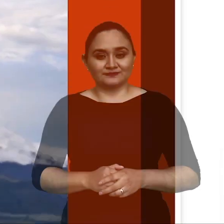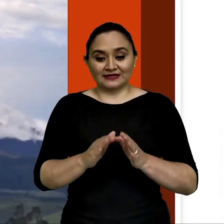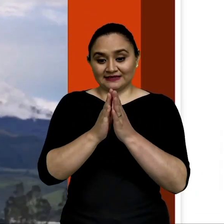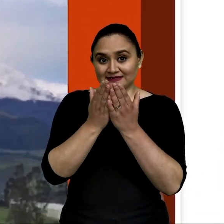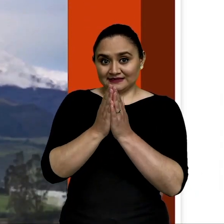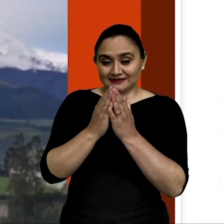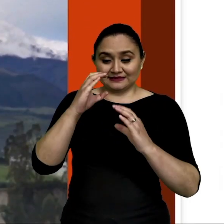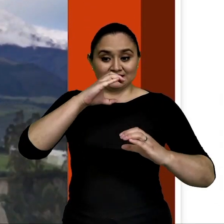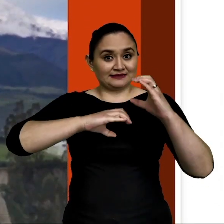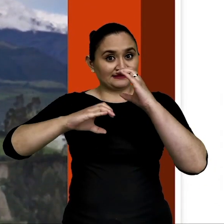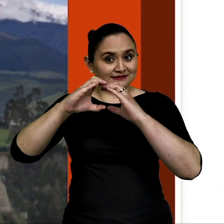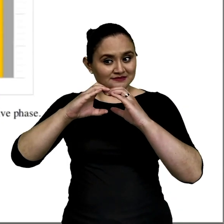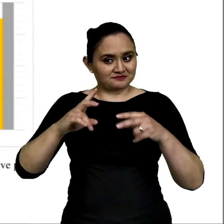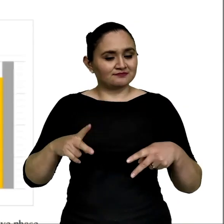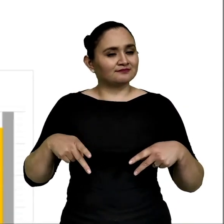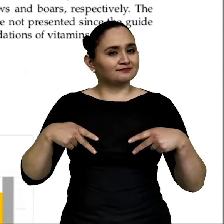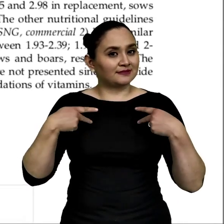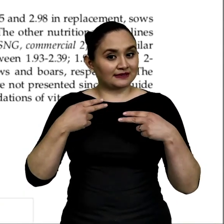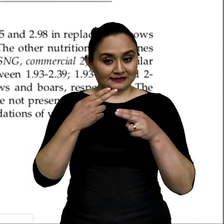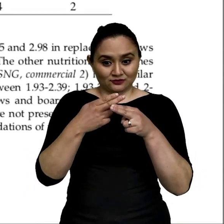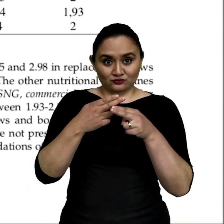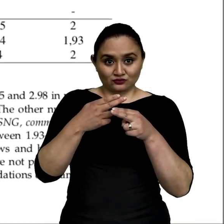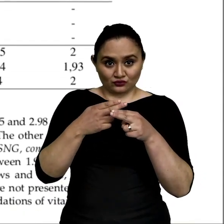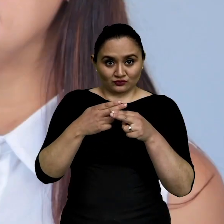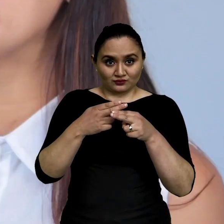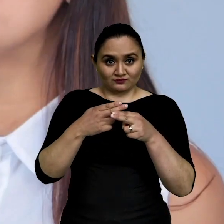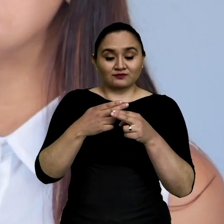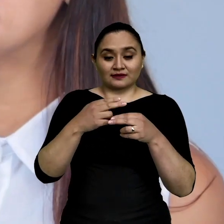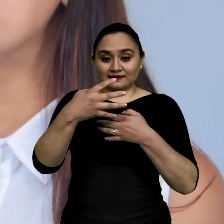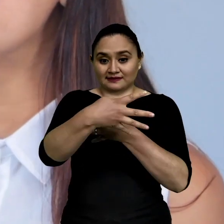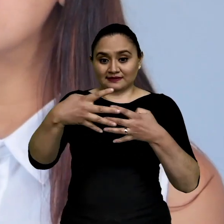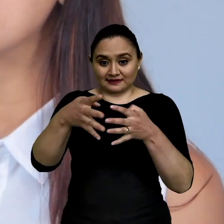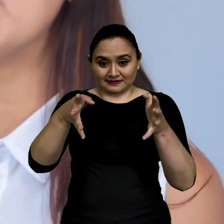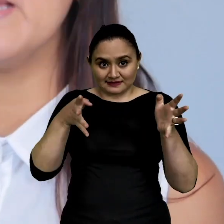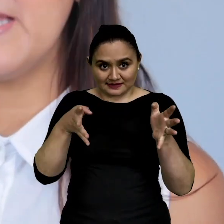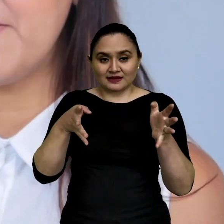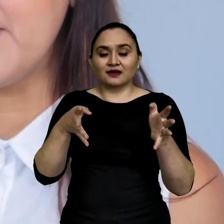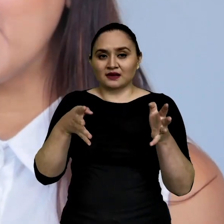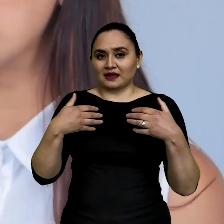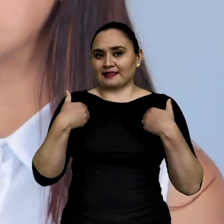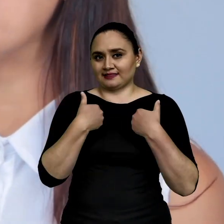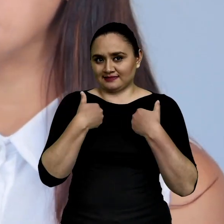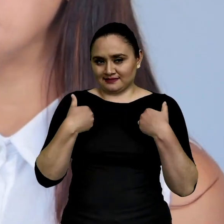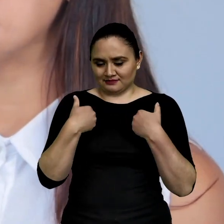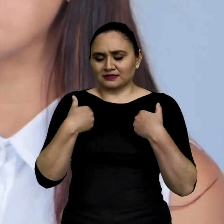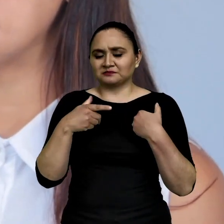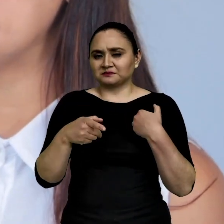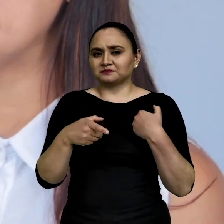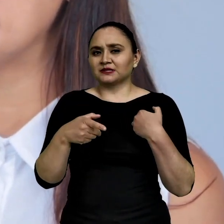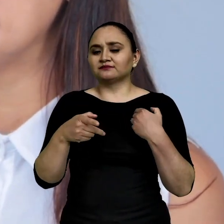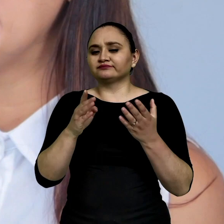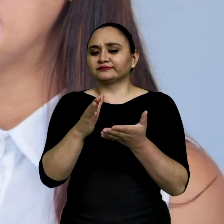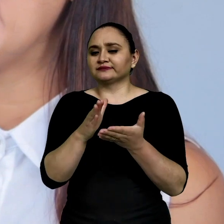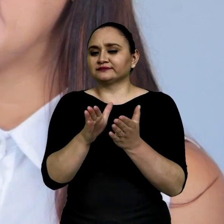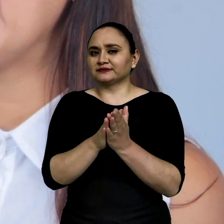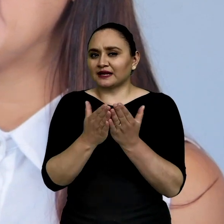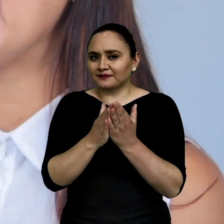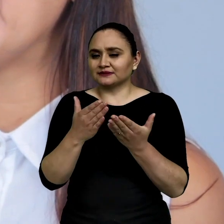La revista de ciencias de la vida, La Granja, es una revista científica, lo cual quiere decir que está